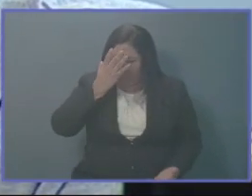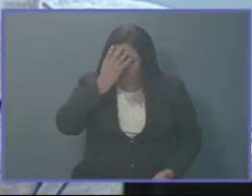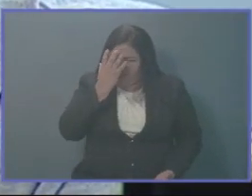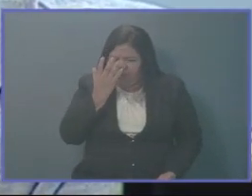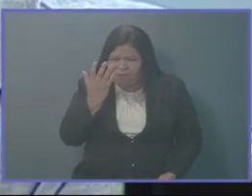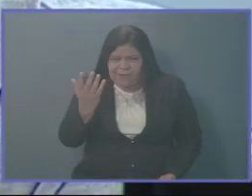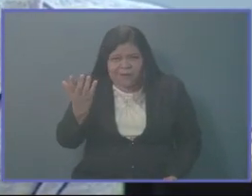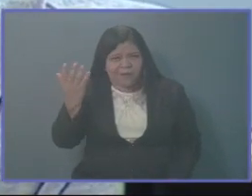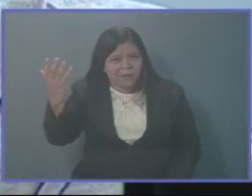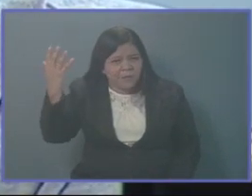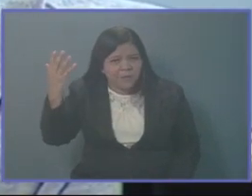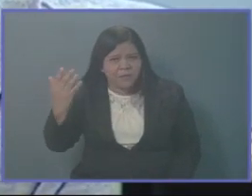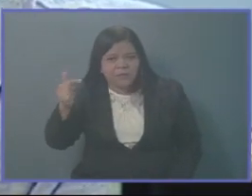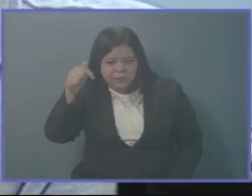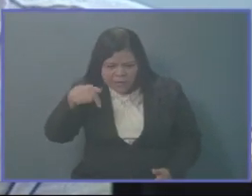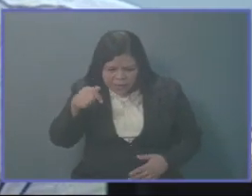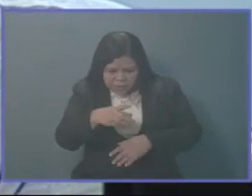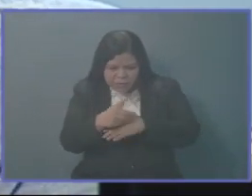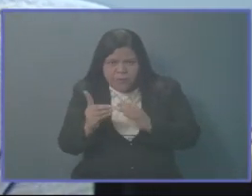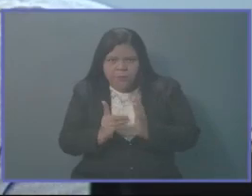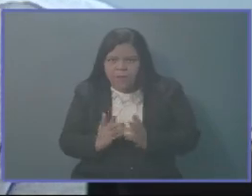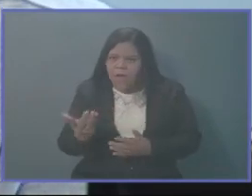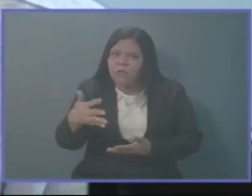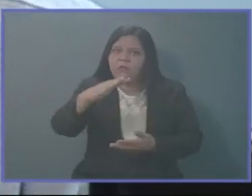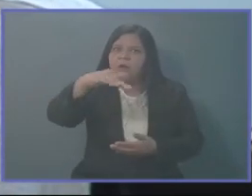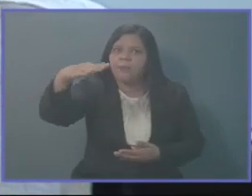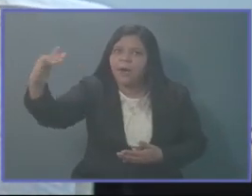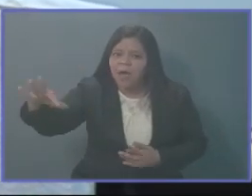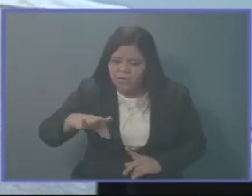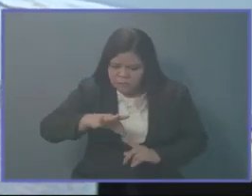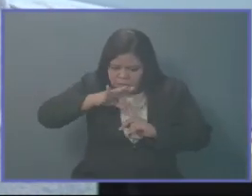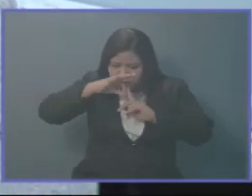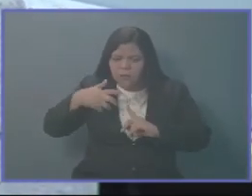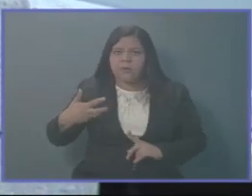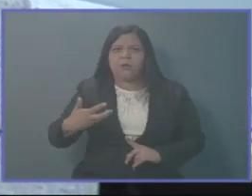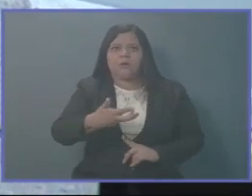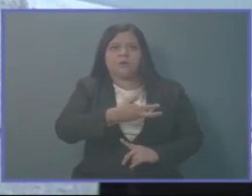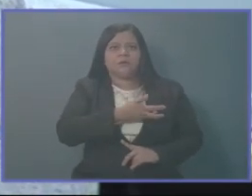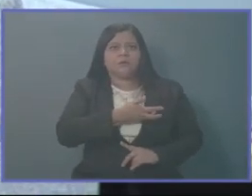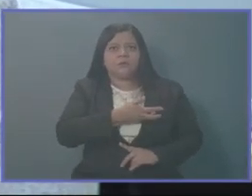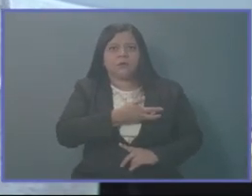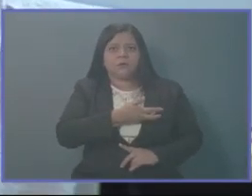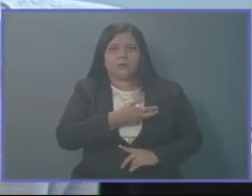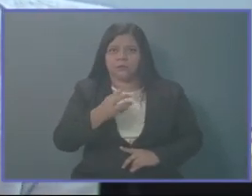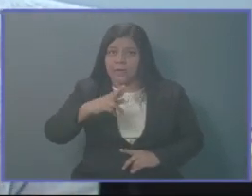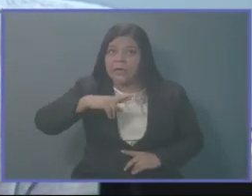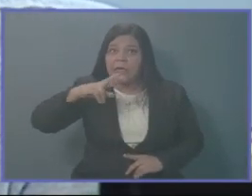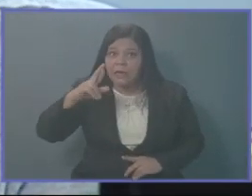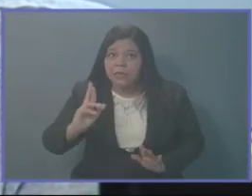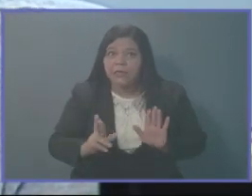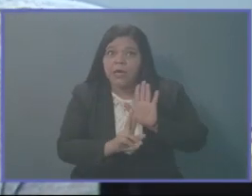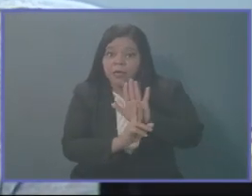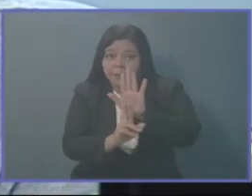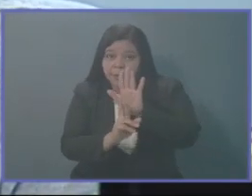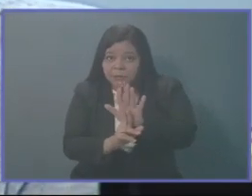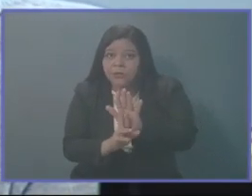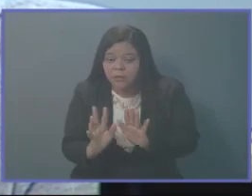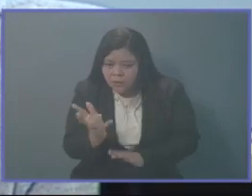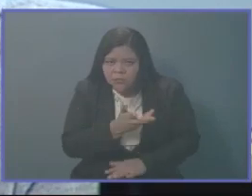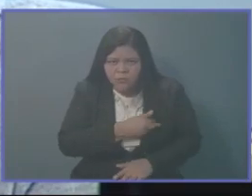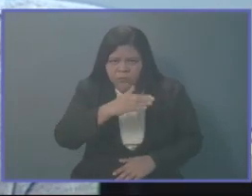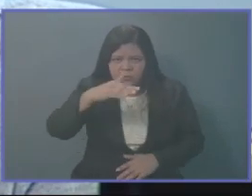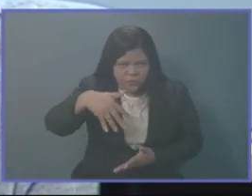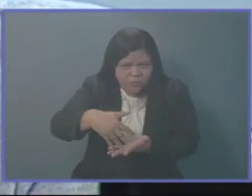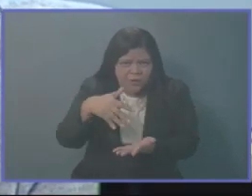voluntad de los ciudadanos, o mayoritaria o minoritariamente, llámeselo como quiera. Pero es la representación del pueblo.